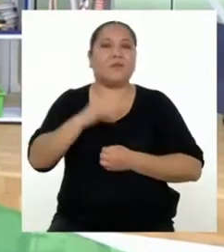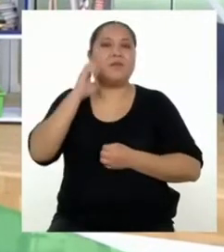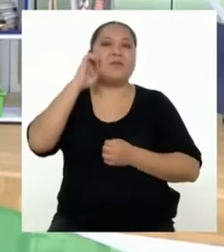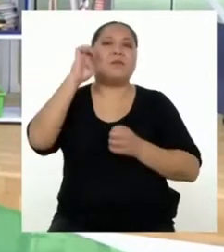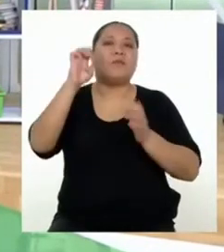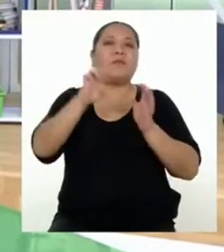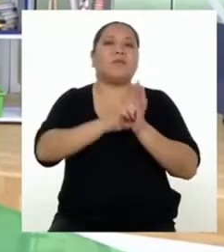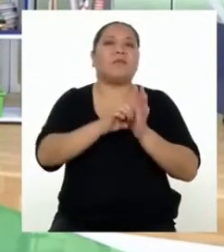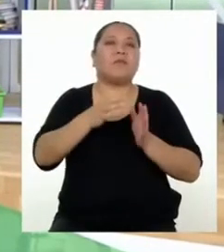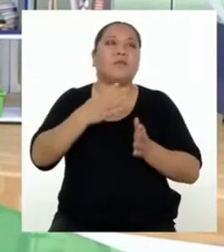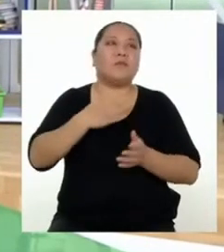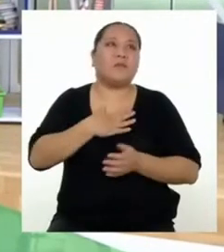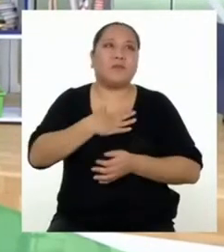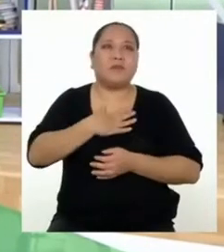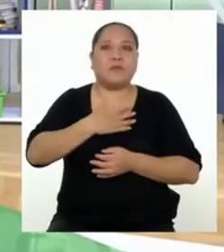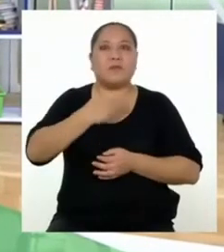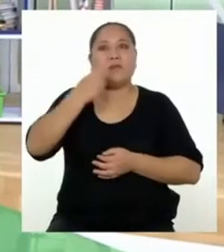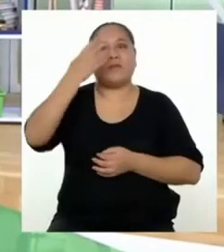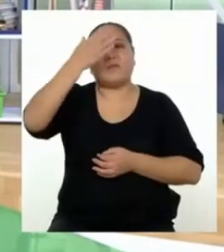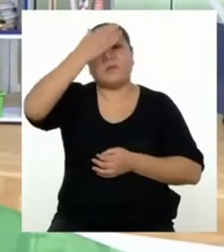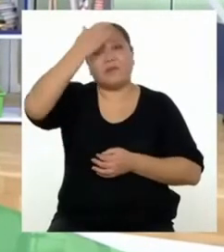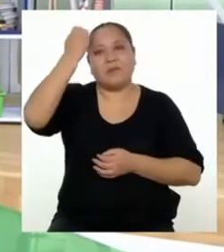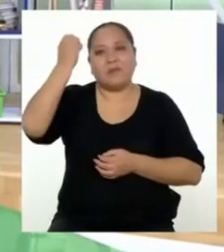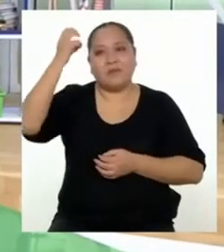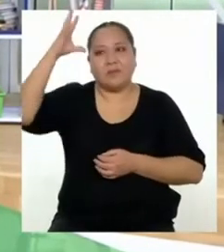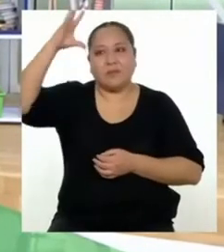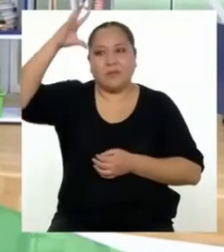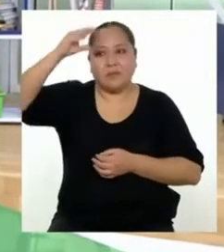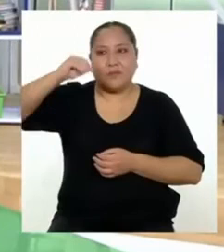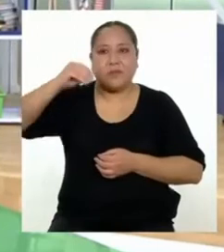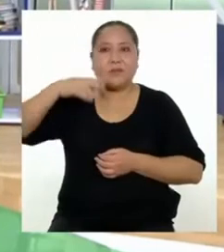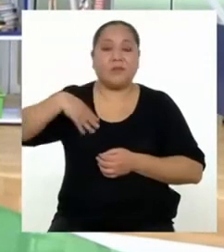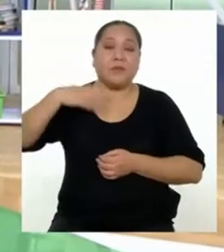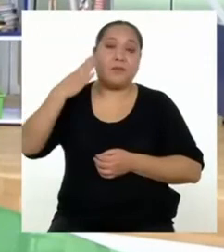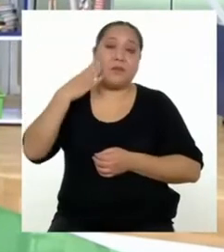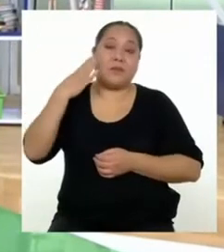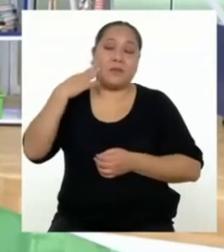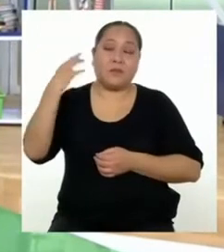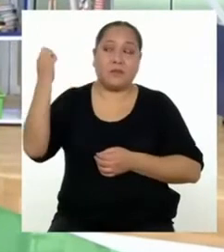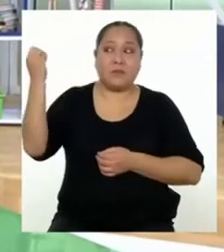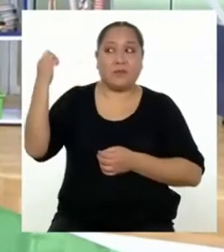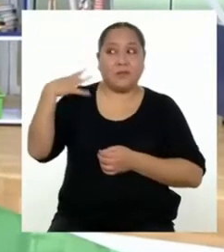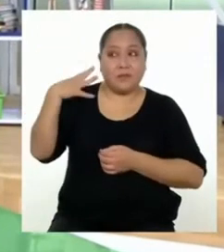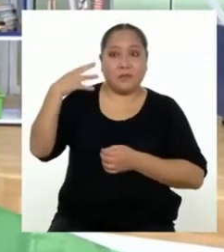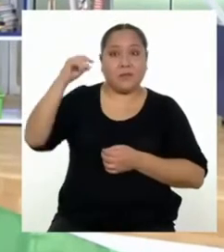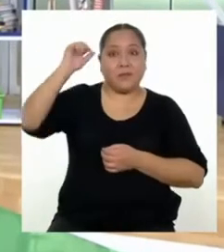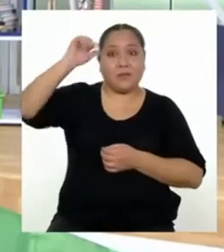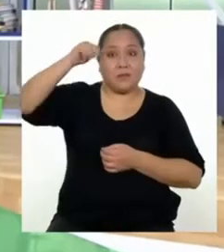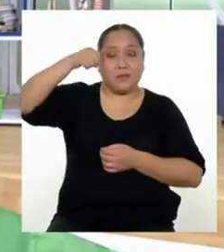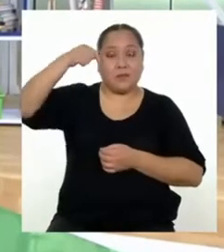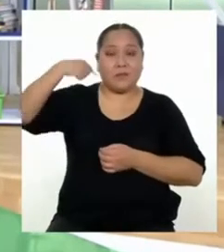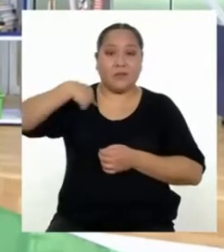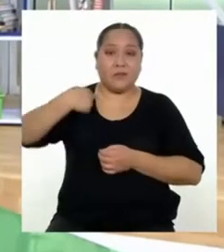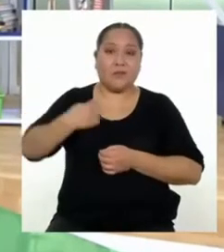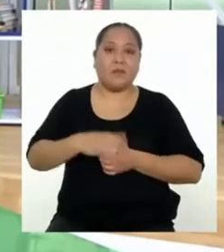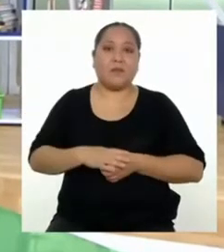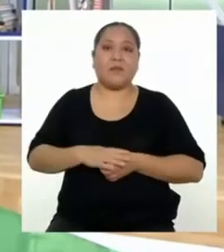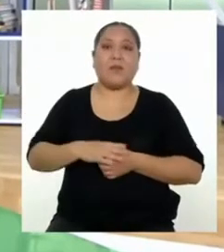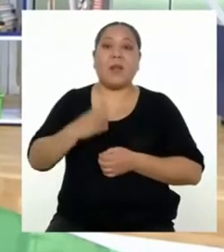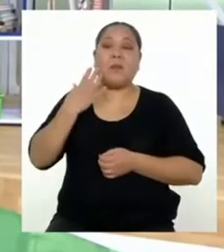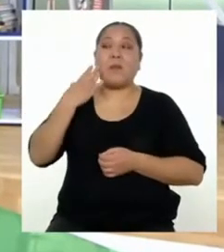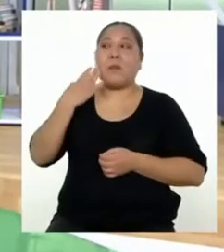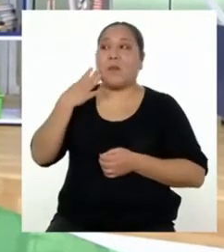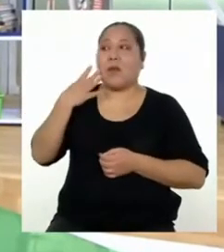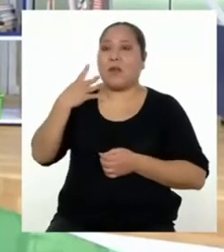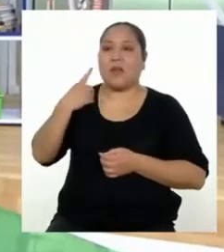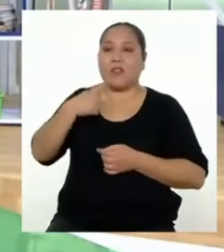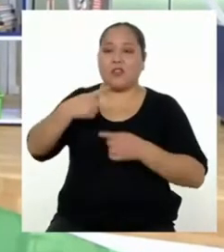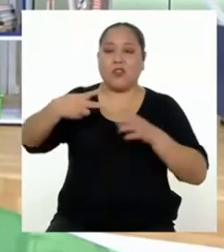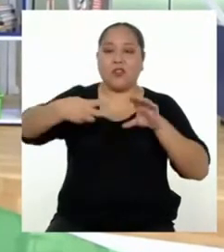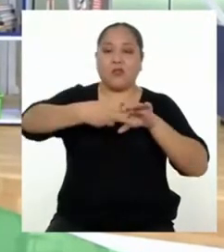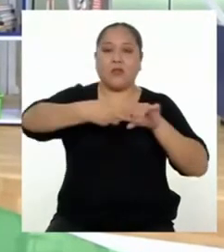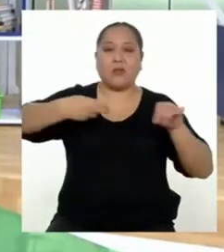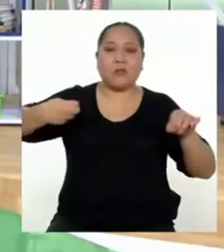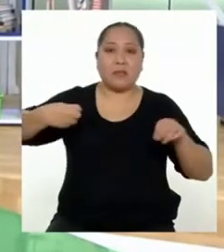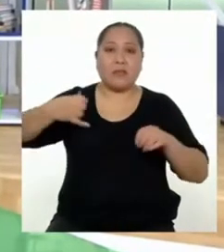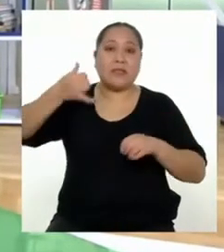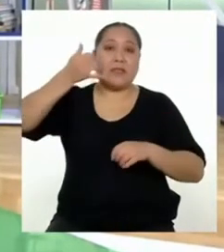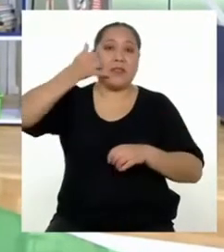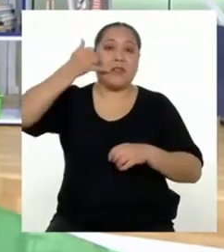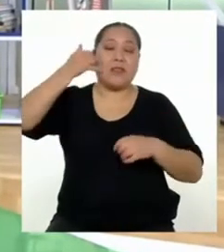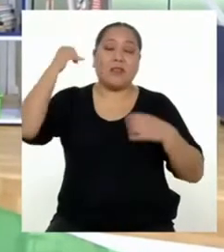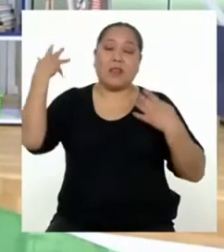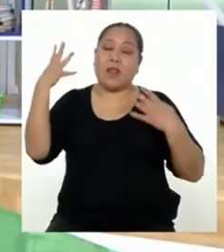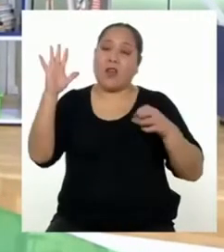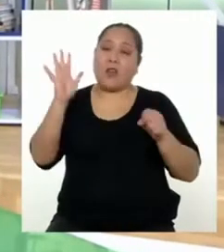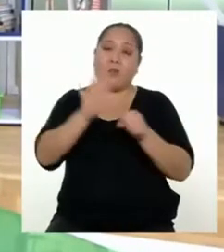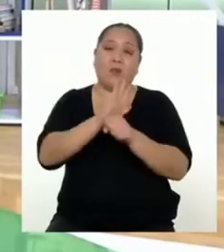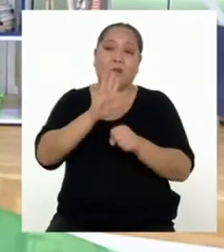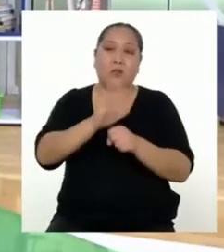Por ejemplo, a mí se me olvidó apagar la luz la otra vez y mi mamá me hizo acordar. En otro momento a mi mamá se le olvidó desconectar el celular que ya